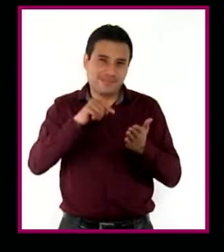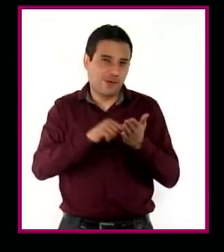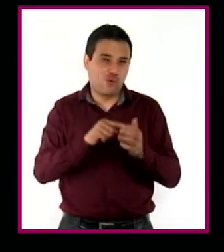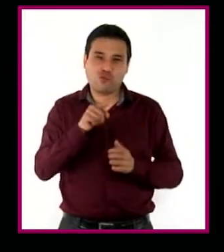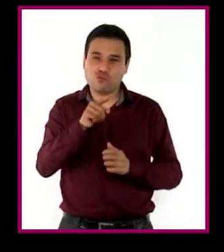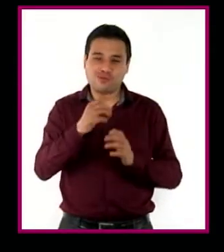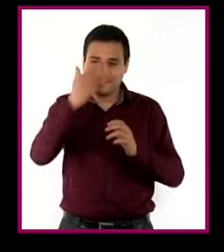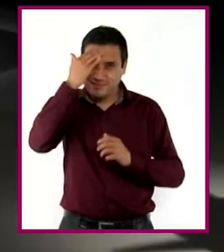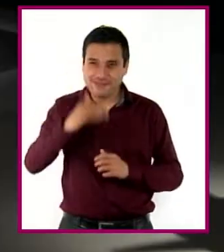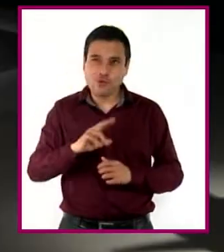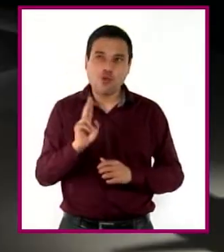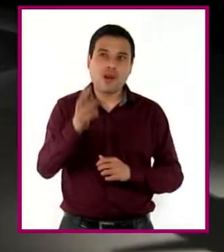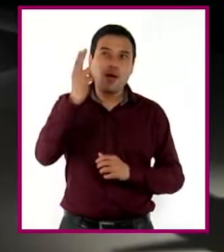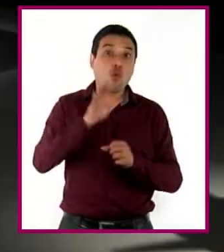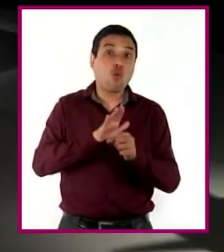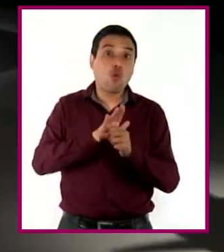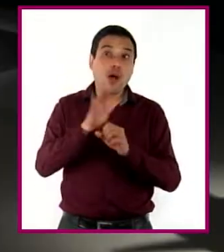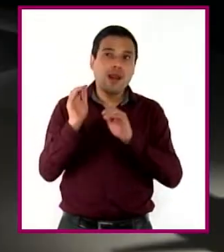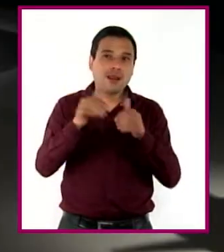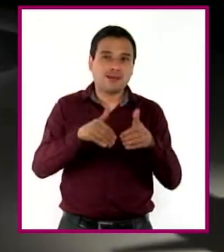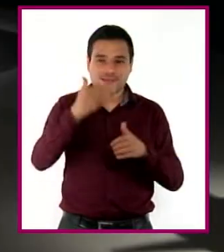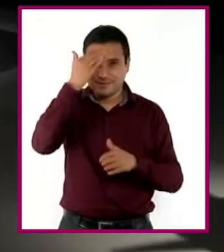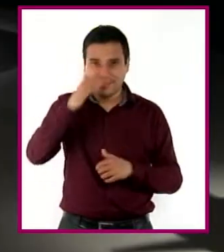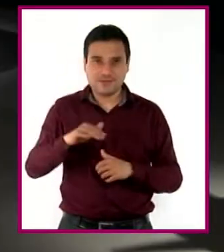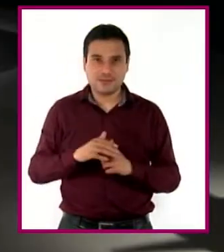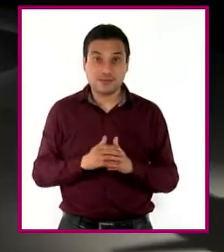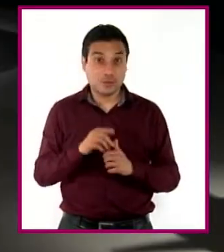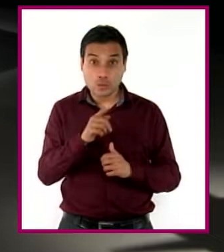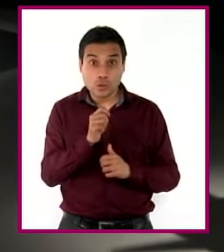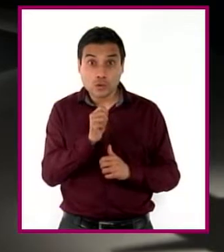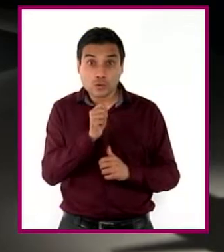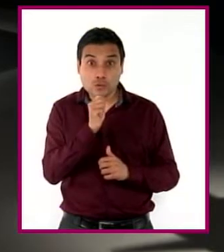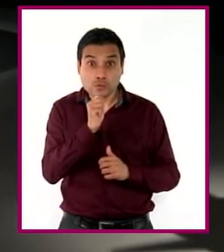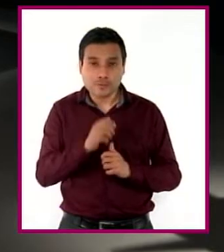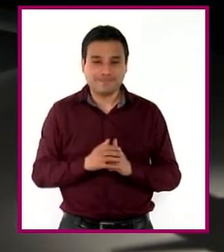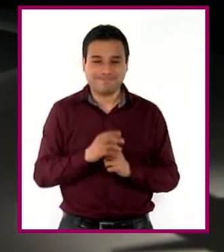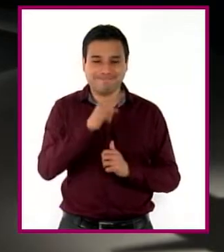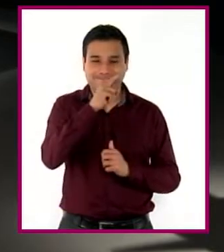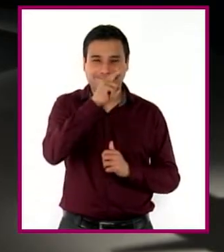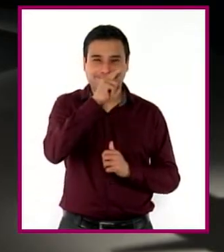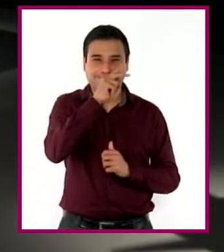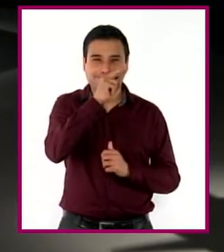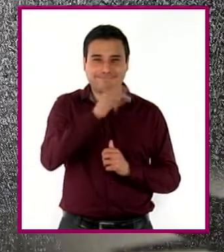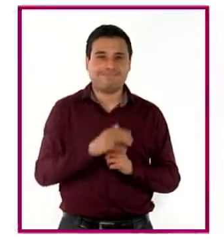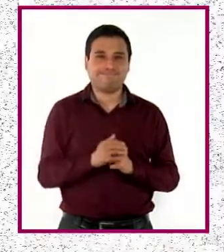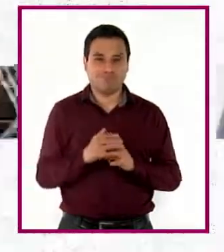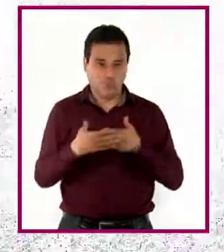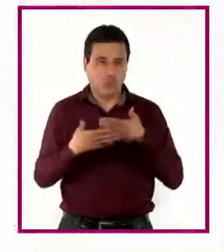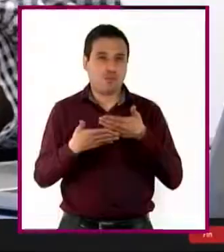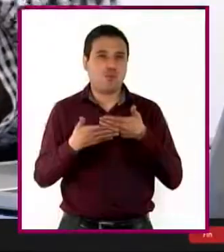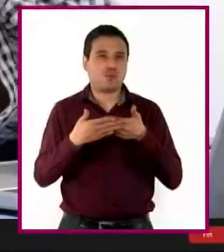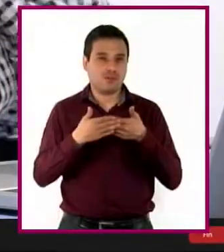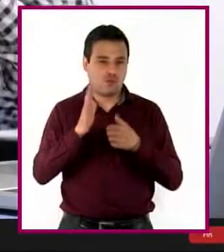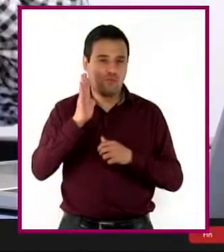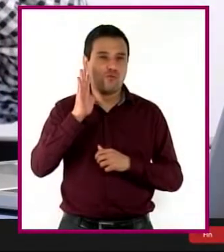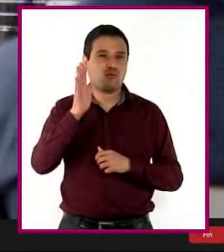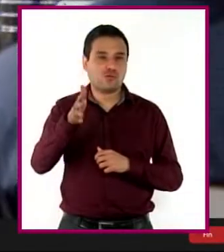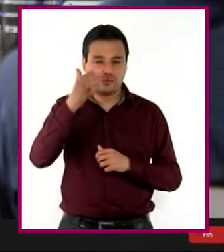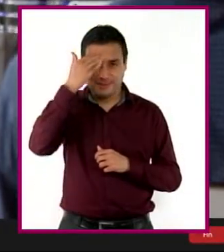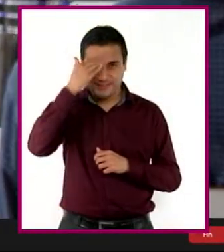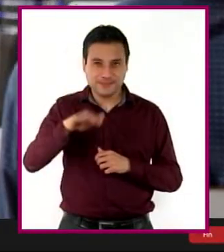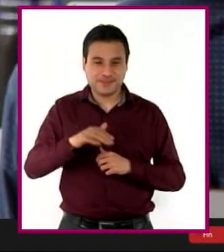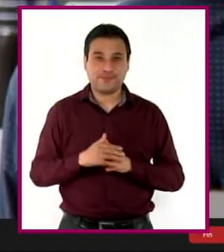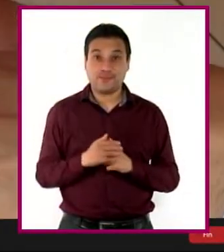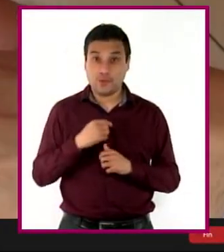dichos estudios. Si tu respuesta es no, no te preocupes, ya encontrarás la respuesta. Pero déjame